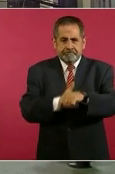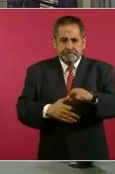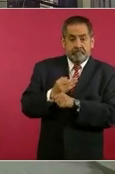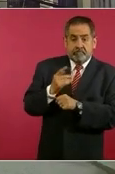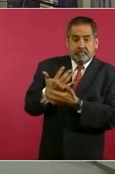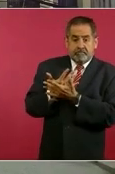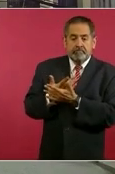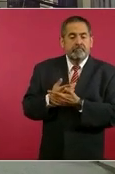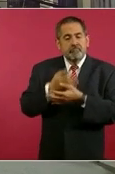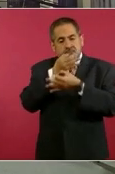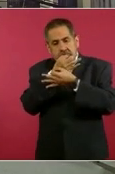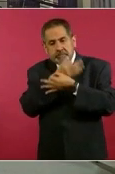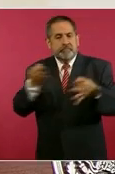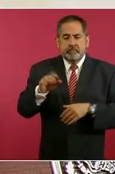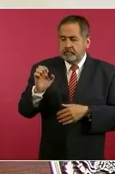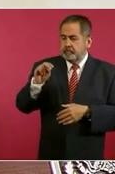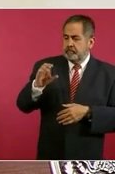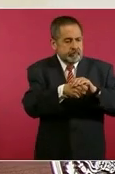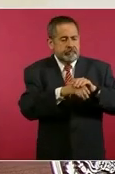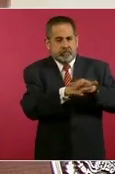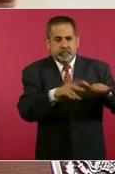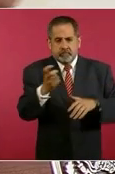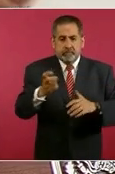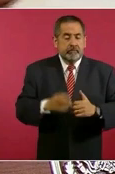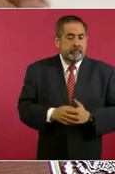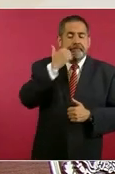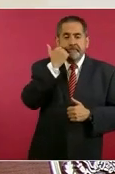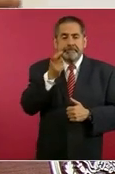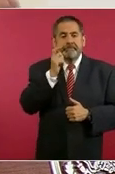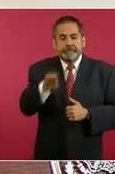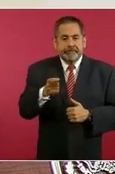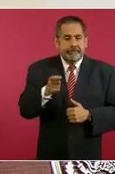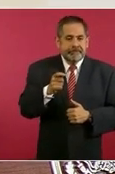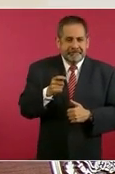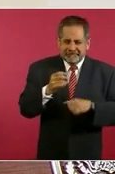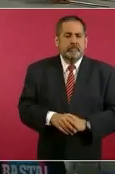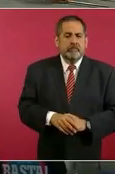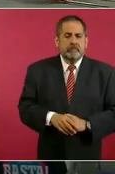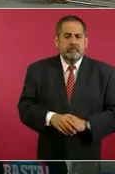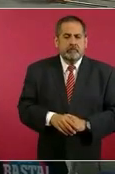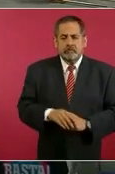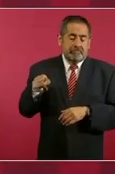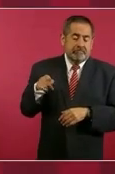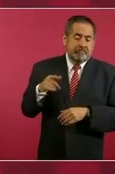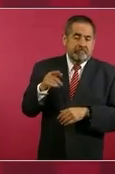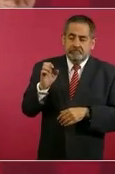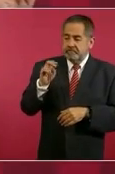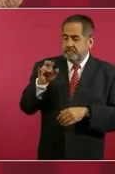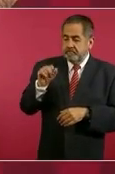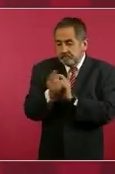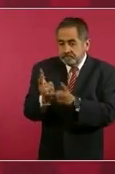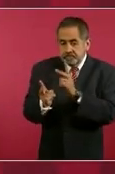está esperando, va a informar a Alejandro Encinas sobre Ayotzinapa. Porque lo que queremos es que haya información a todo el pueblo y a los